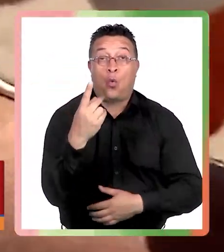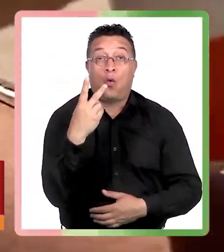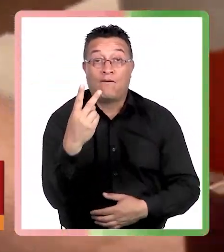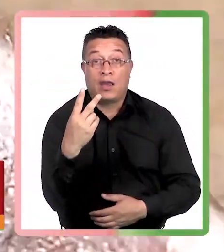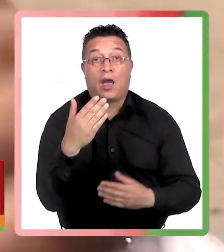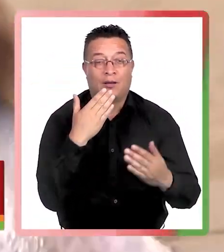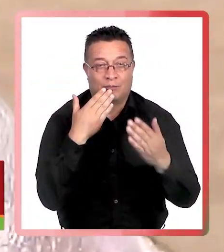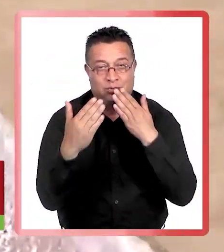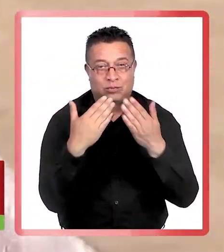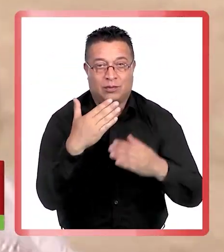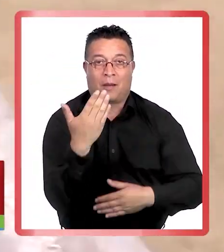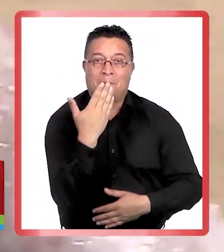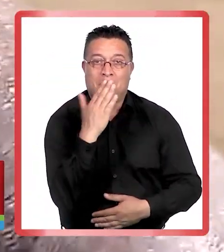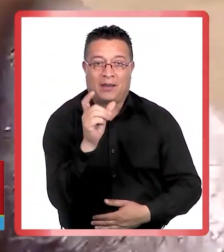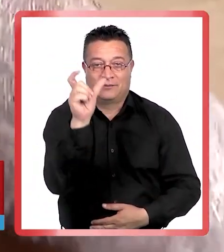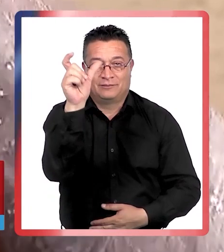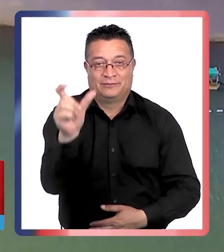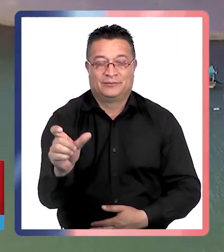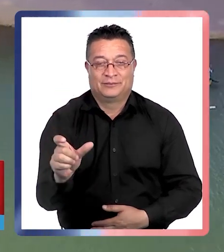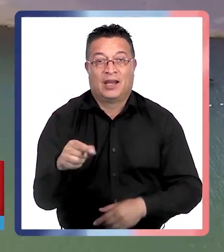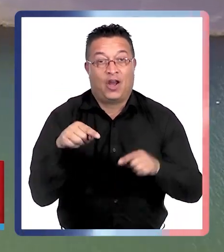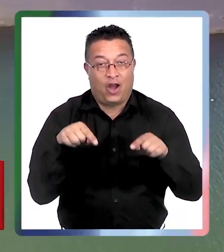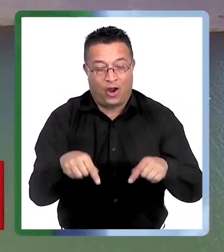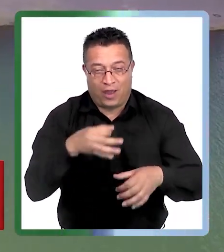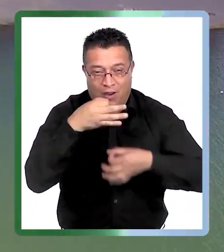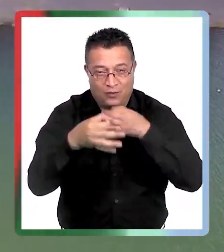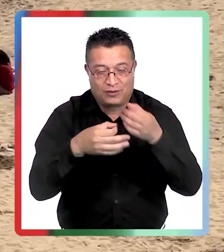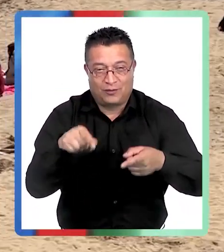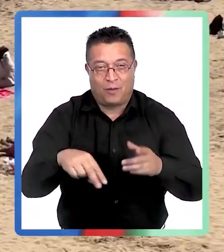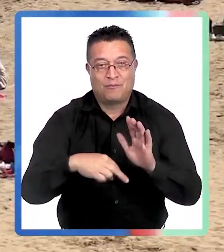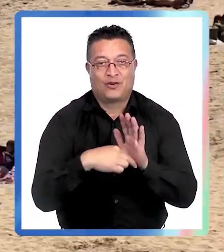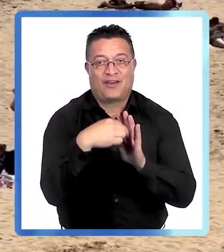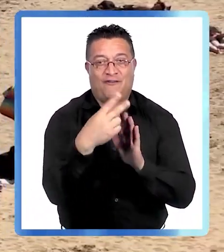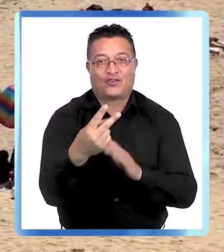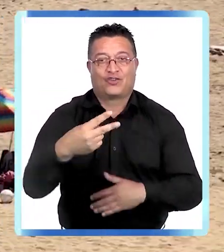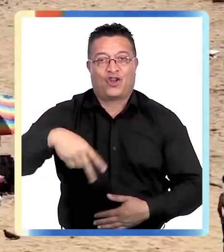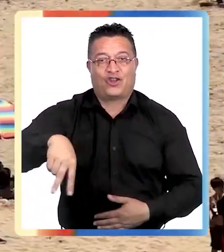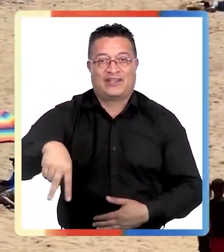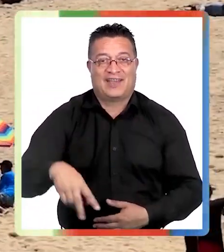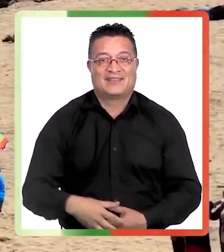Conversamos con una especialista. Esto y más en Portavoz Noticias.